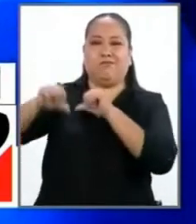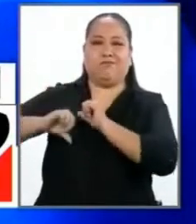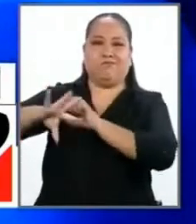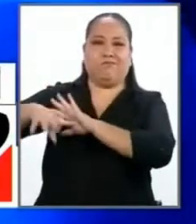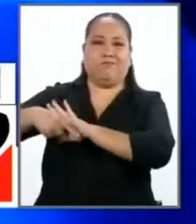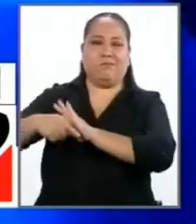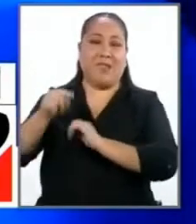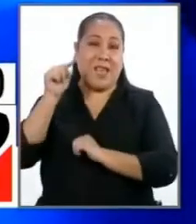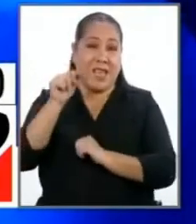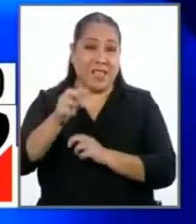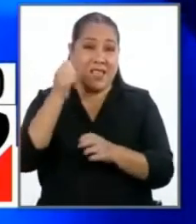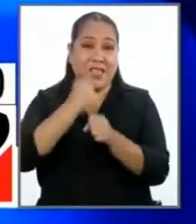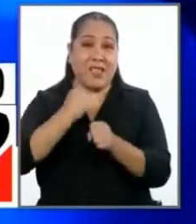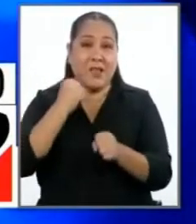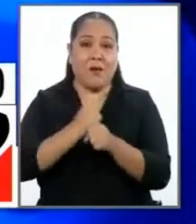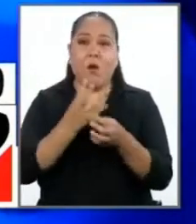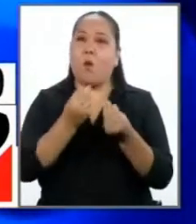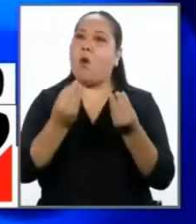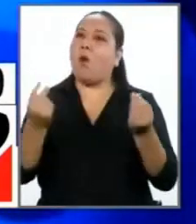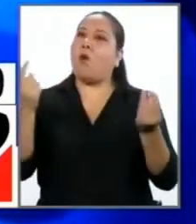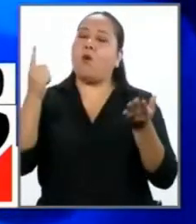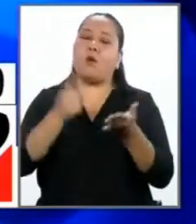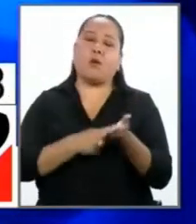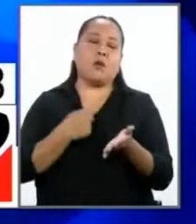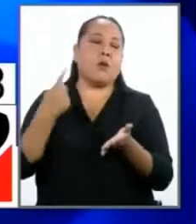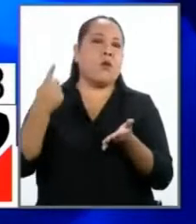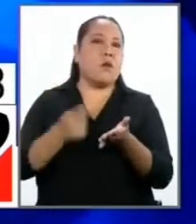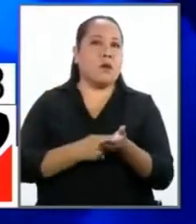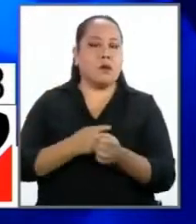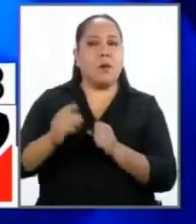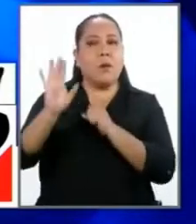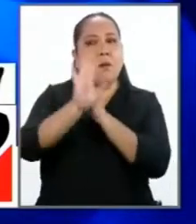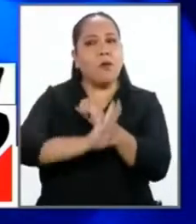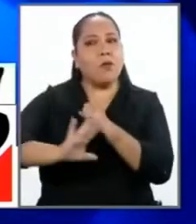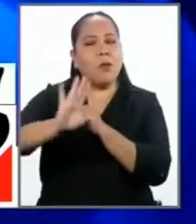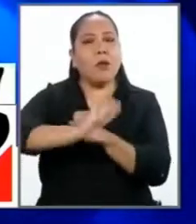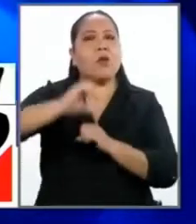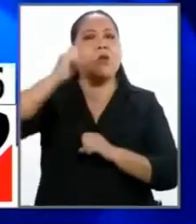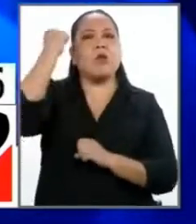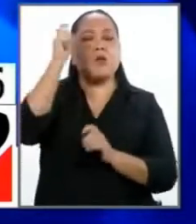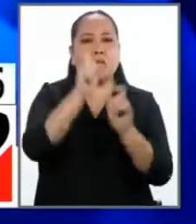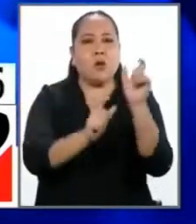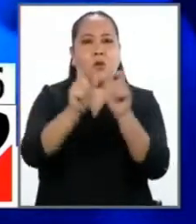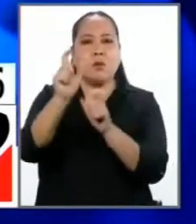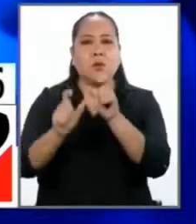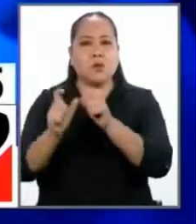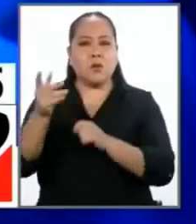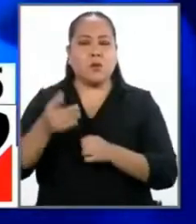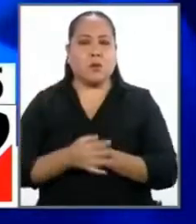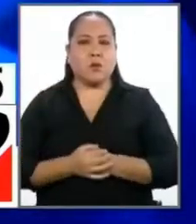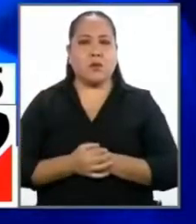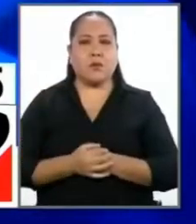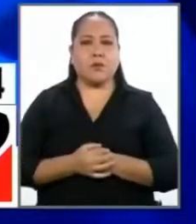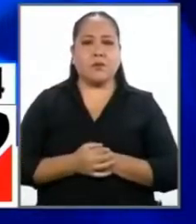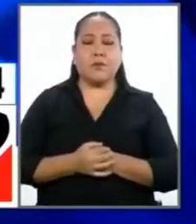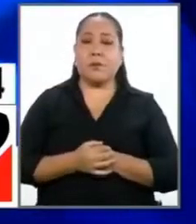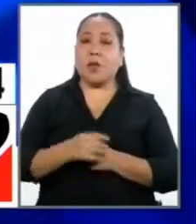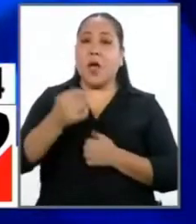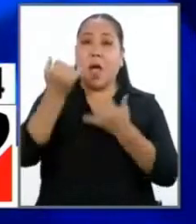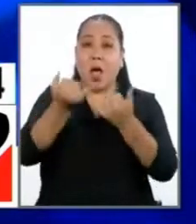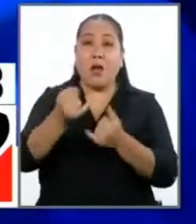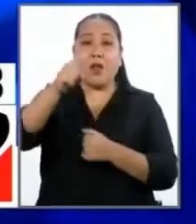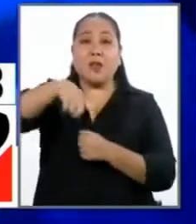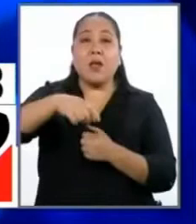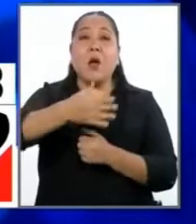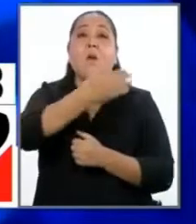Y ese trabajo hemos hecho varias veces. Hemos defendido los derechos ciudadanos y tenemos que